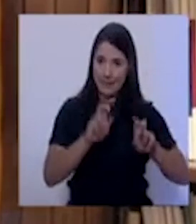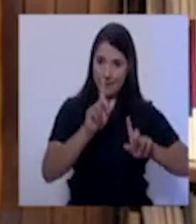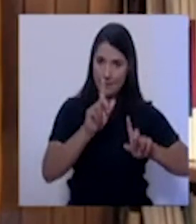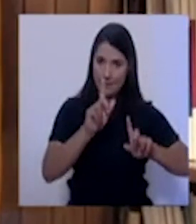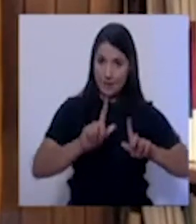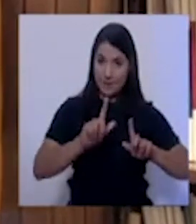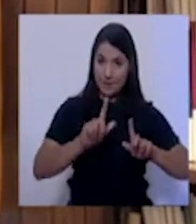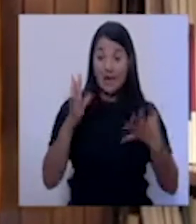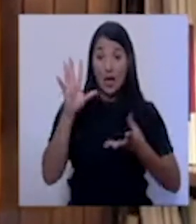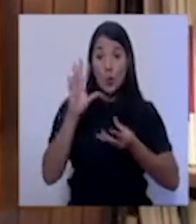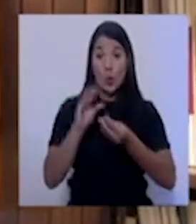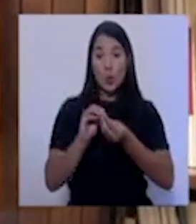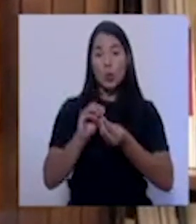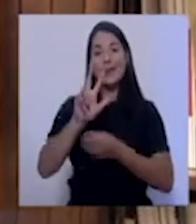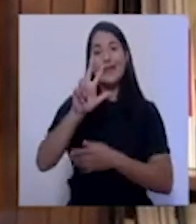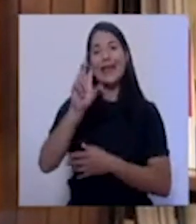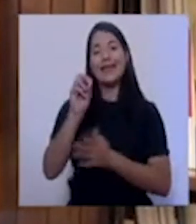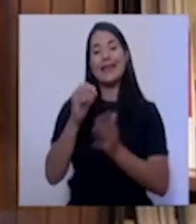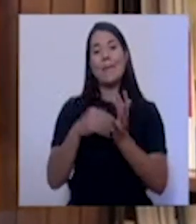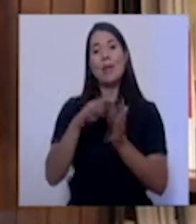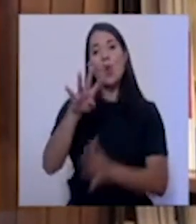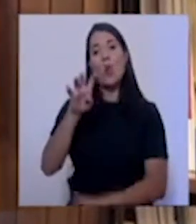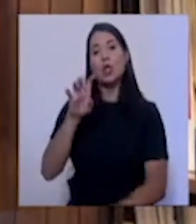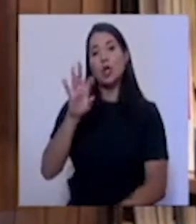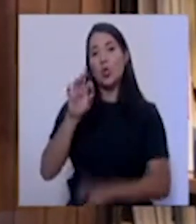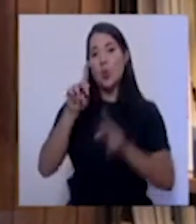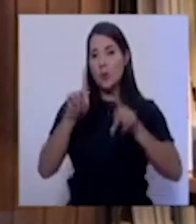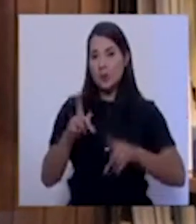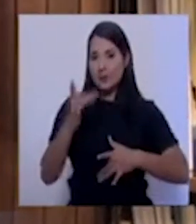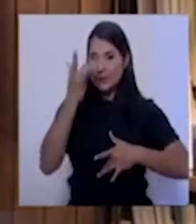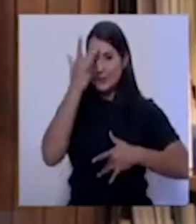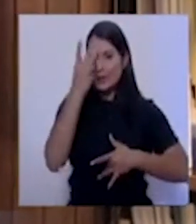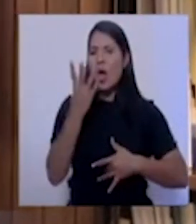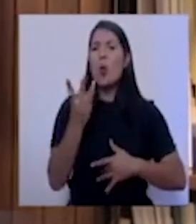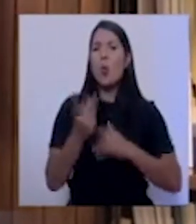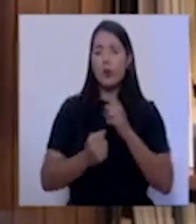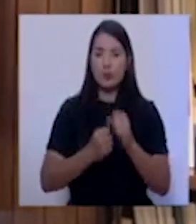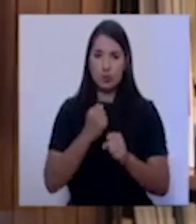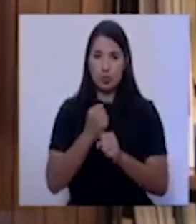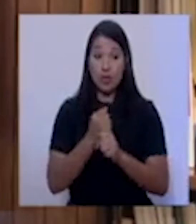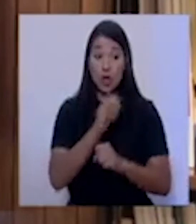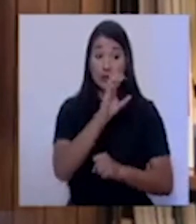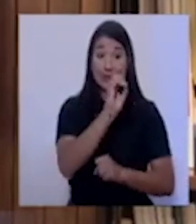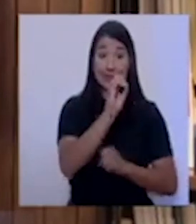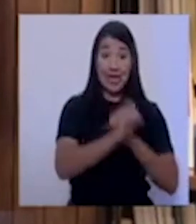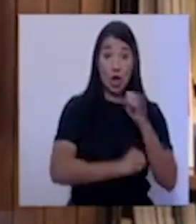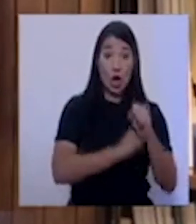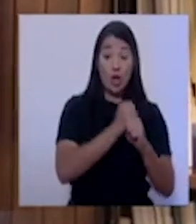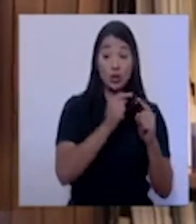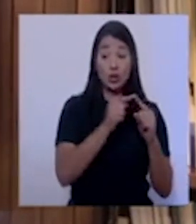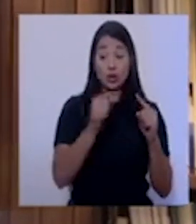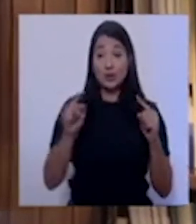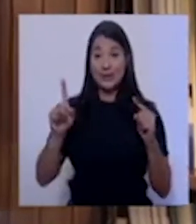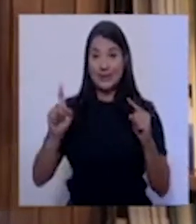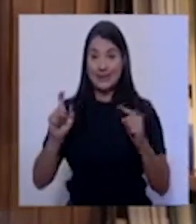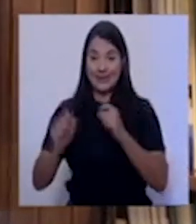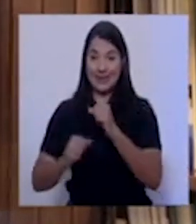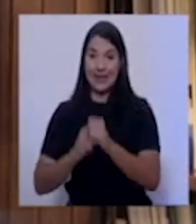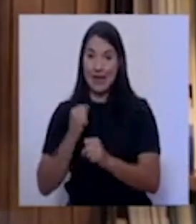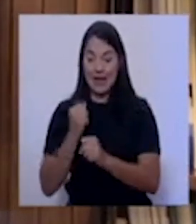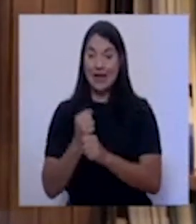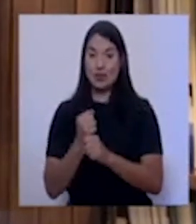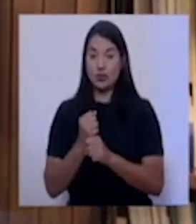.409 casos confirmados, con un rango de edad que va desde los 0 hasta los 100 años. Se